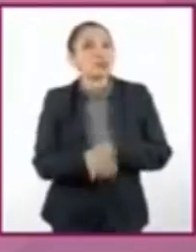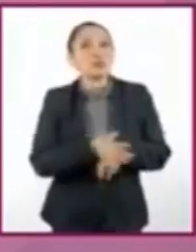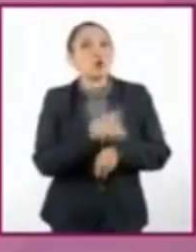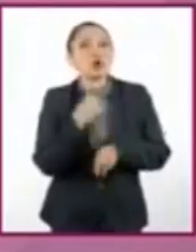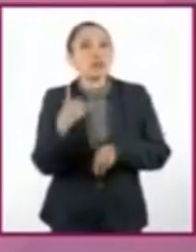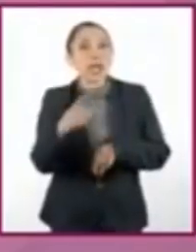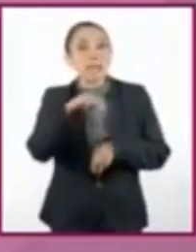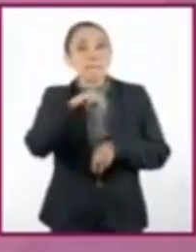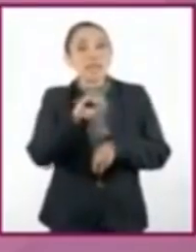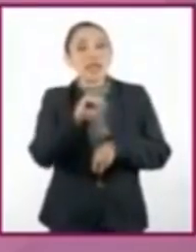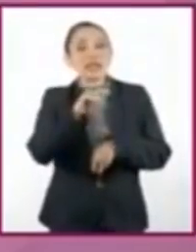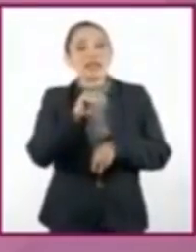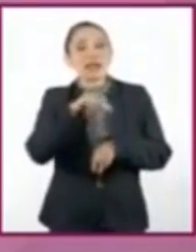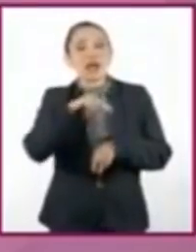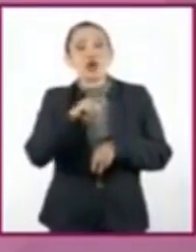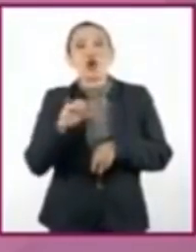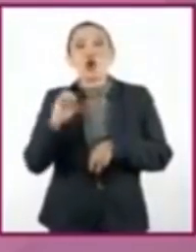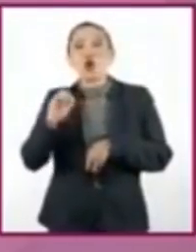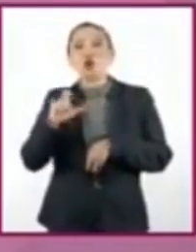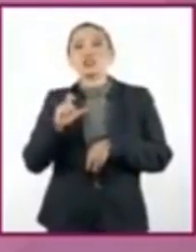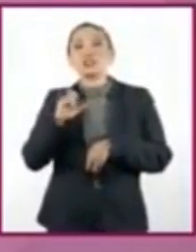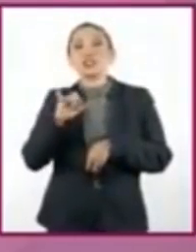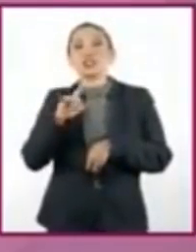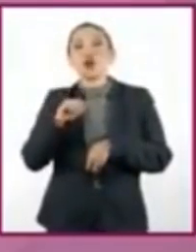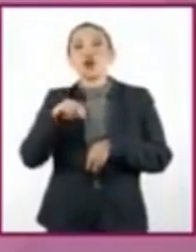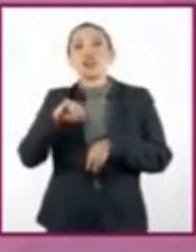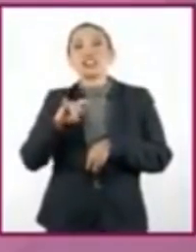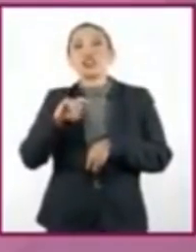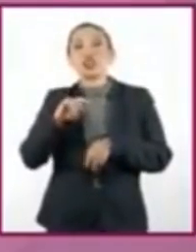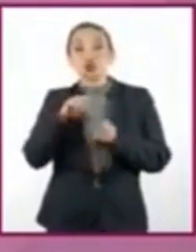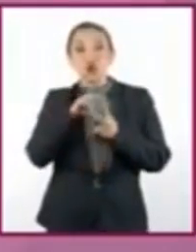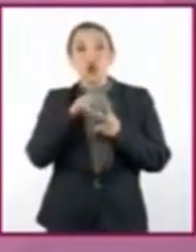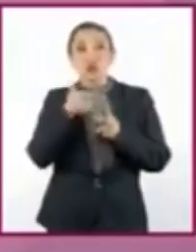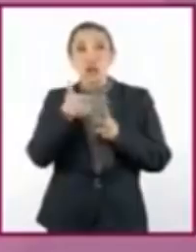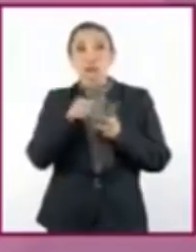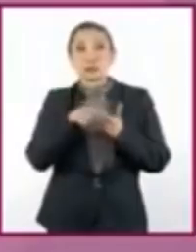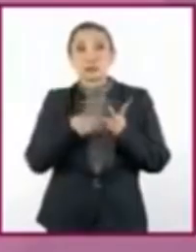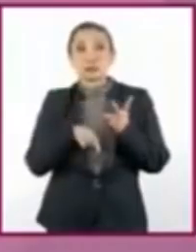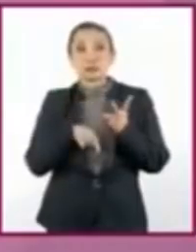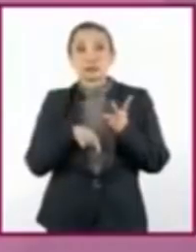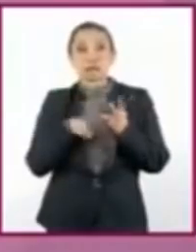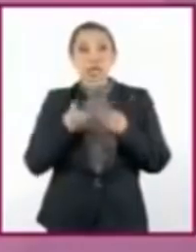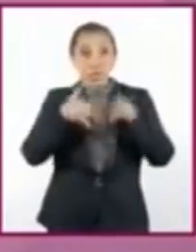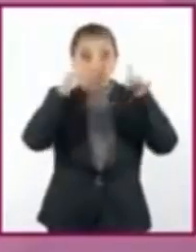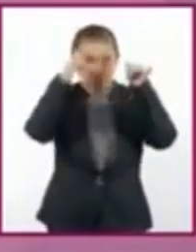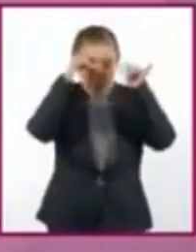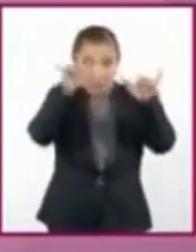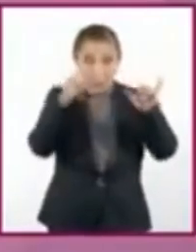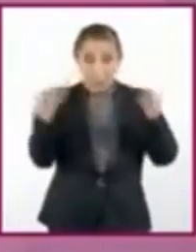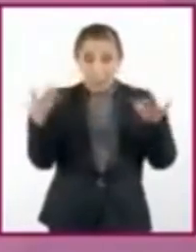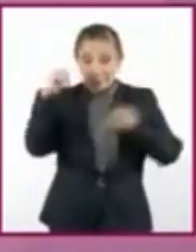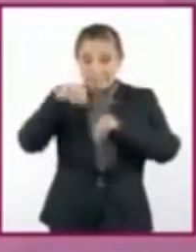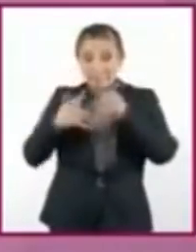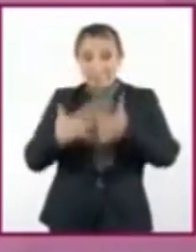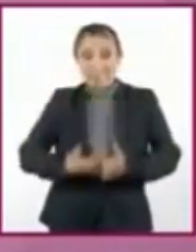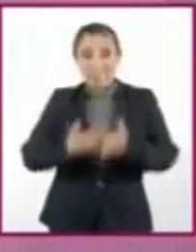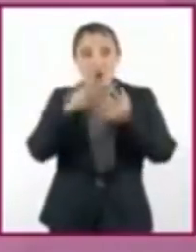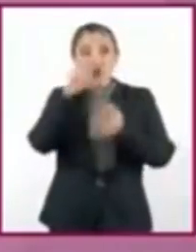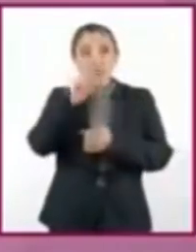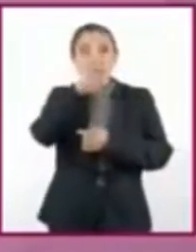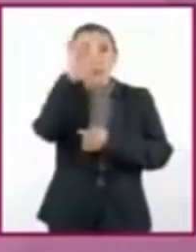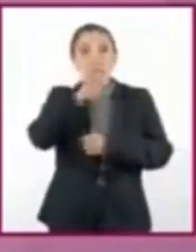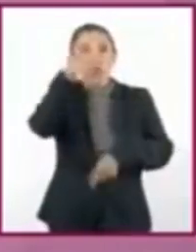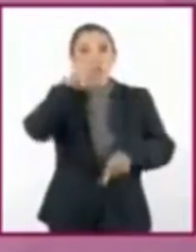el metano y el óxido nitroso. Además, la ganadería industrial causa el 80% de la